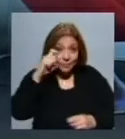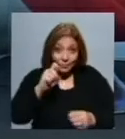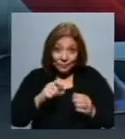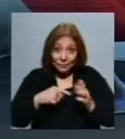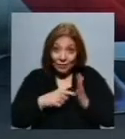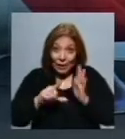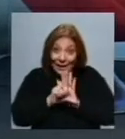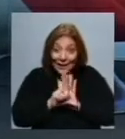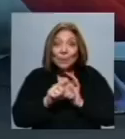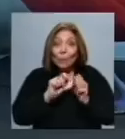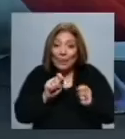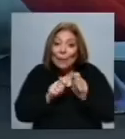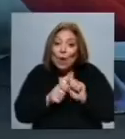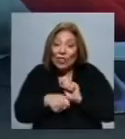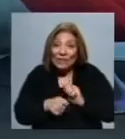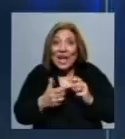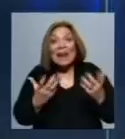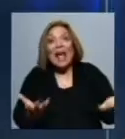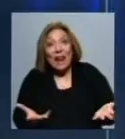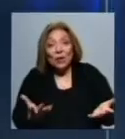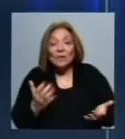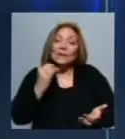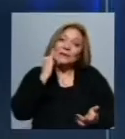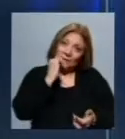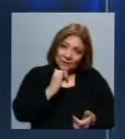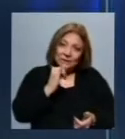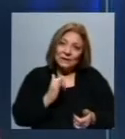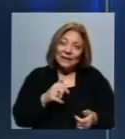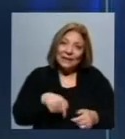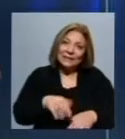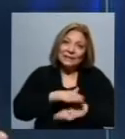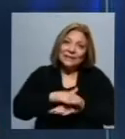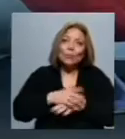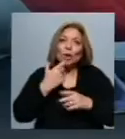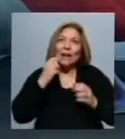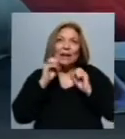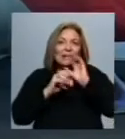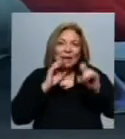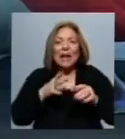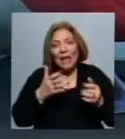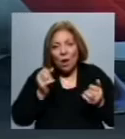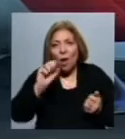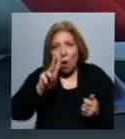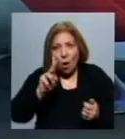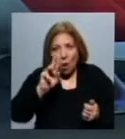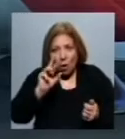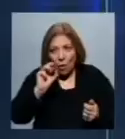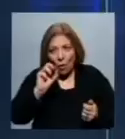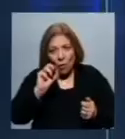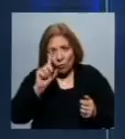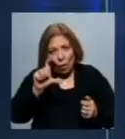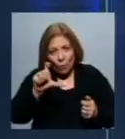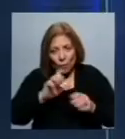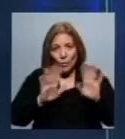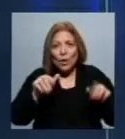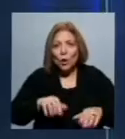ley también pueda ser modificado. Yo creo que es el momento... Por las resistencias, por las críticas que ha recibido. exacto. Sí, ha recibido críticas, pero yo